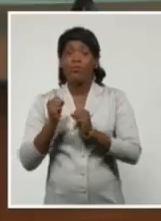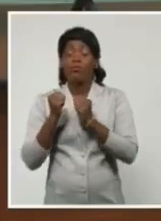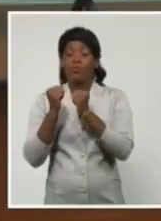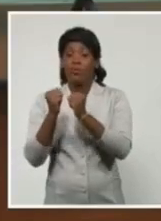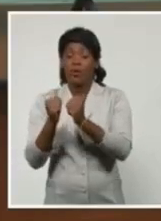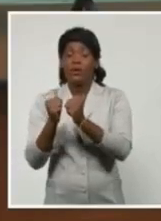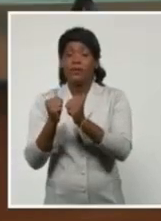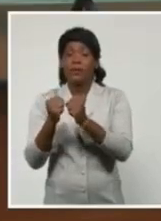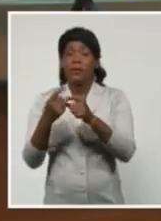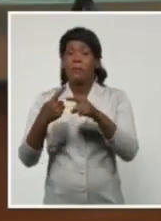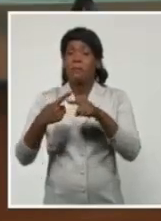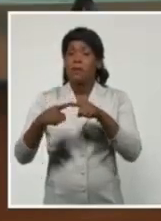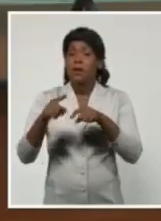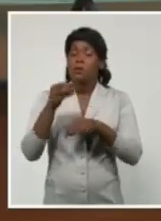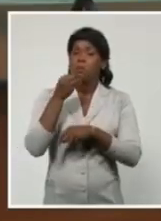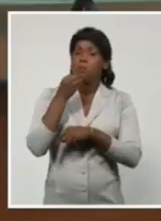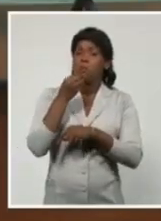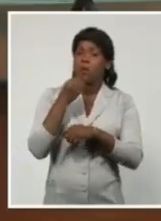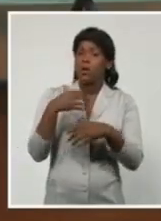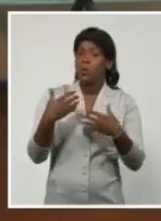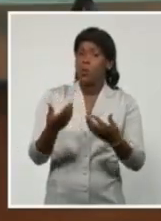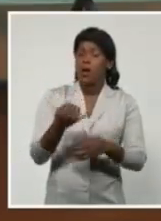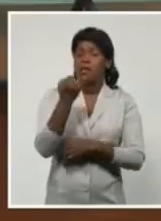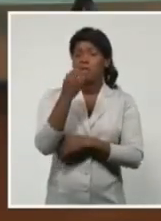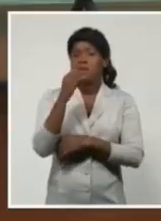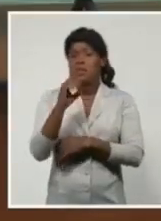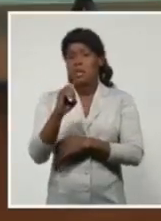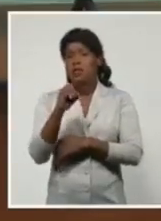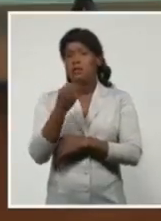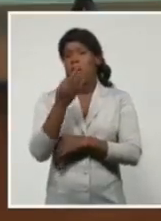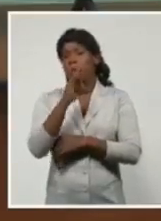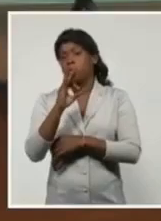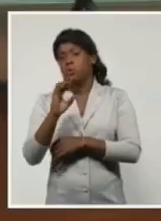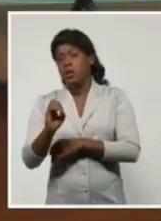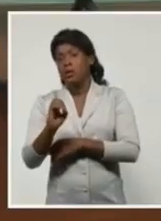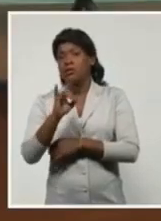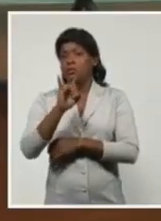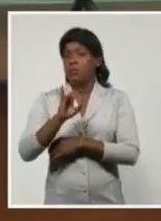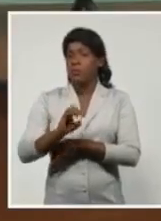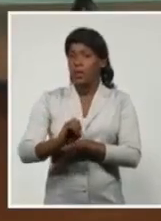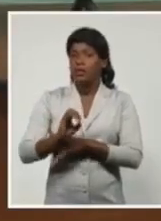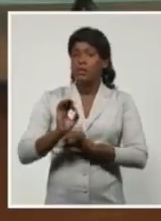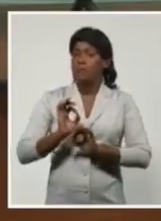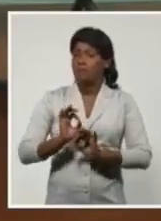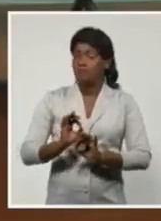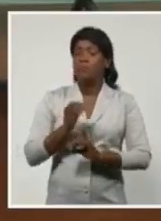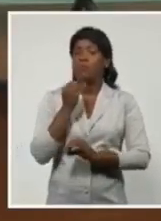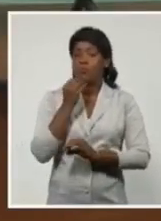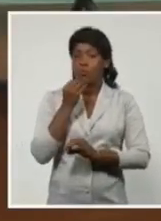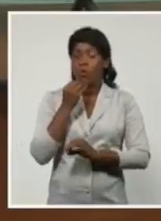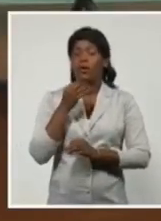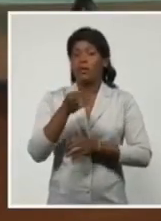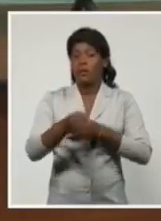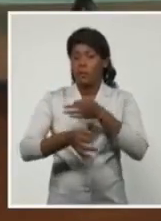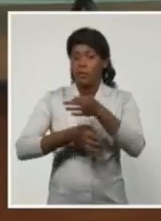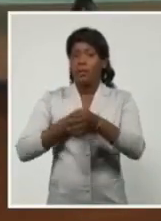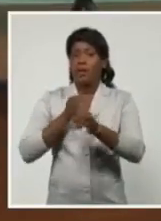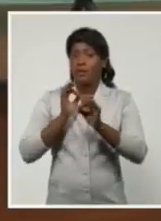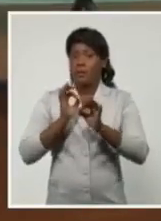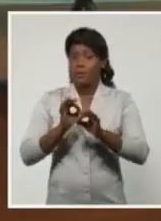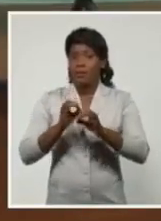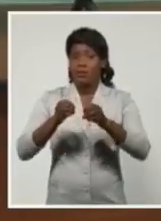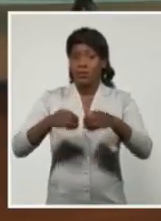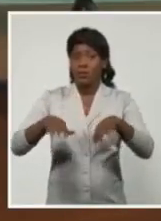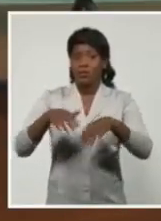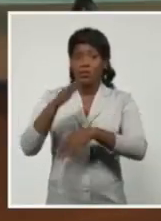Y en el resto, pues entre 60, 80, 90, puede ocurrir esas velocidades de viento.